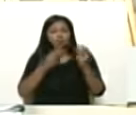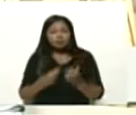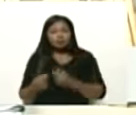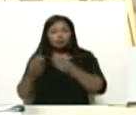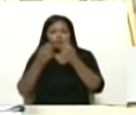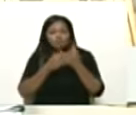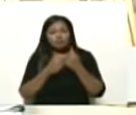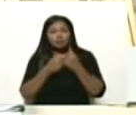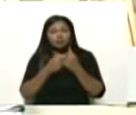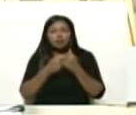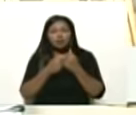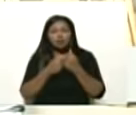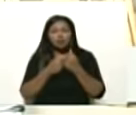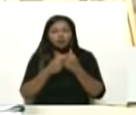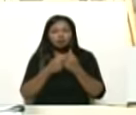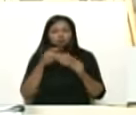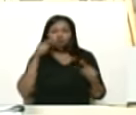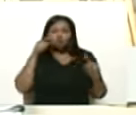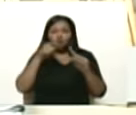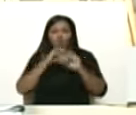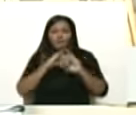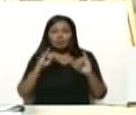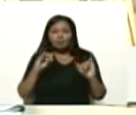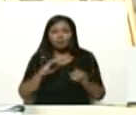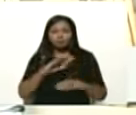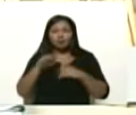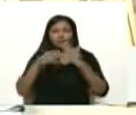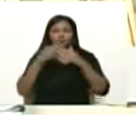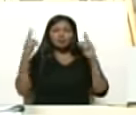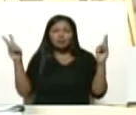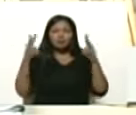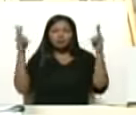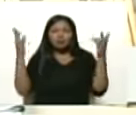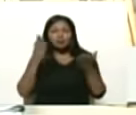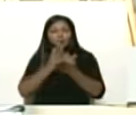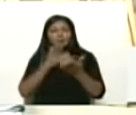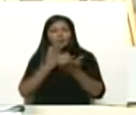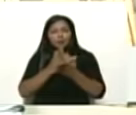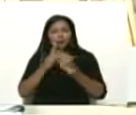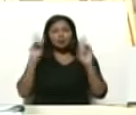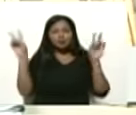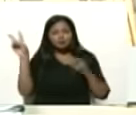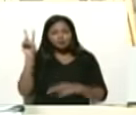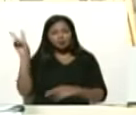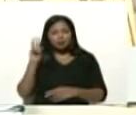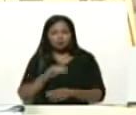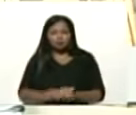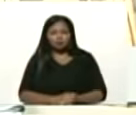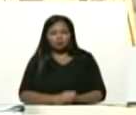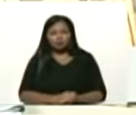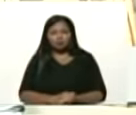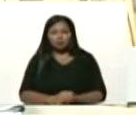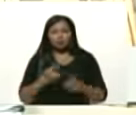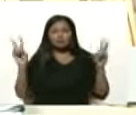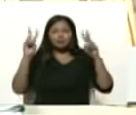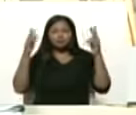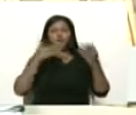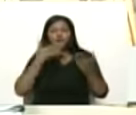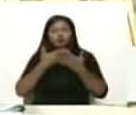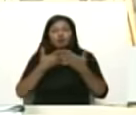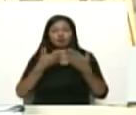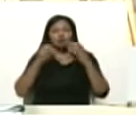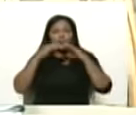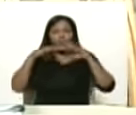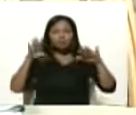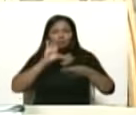misión cumplida hasta la victoria siempre Venezuela venceremos gracias que Dios bendiga